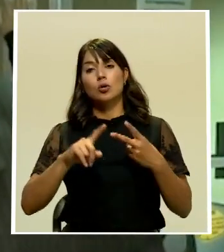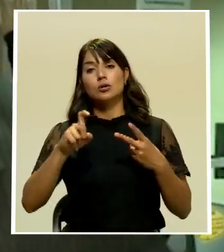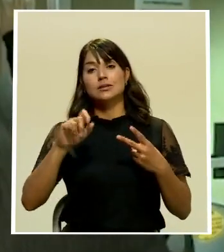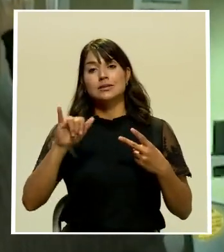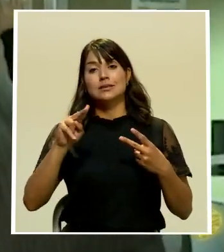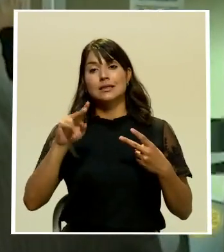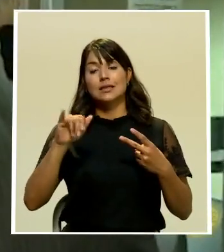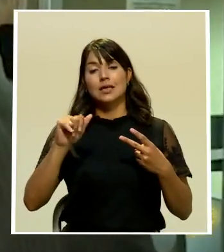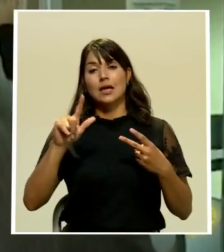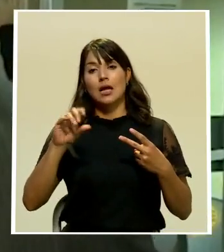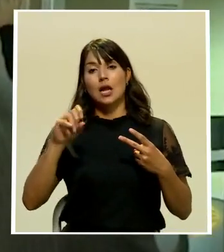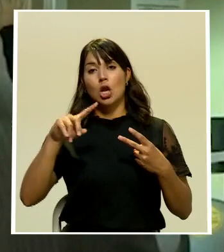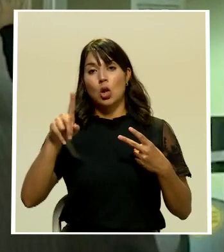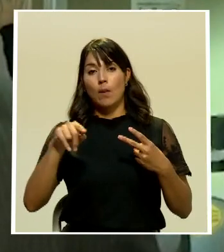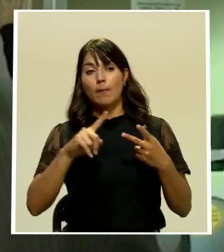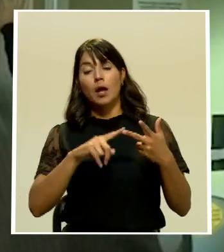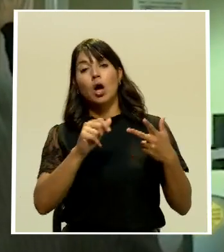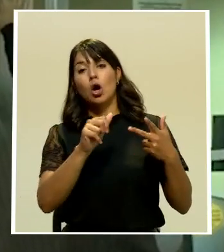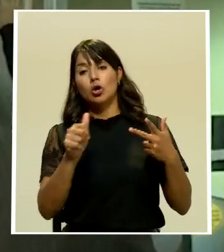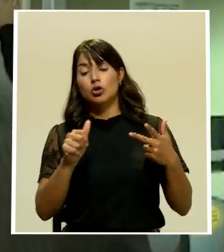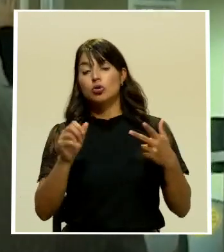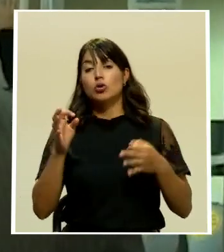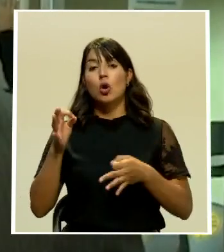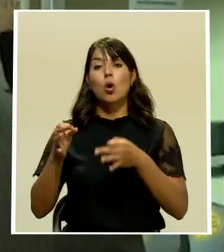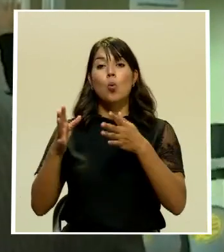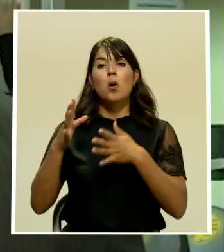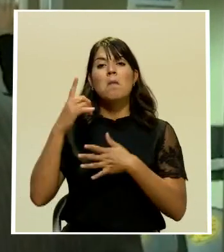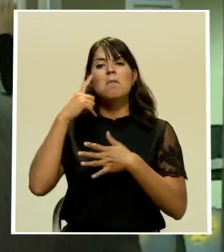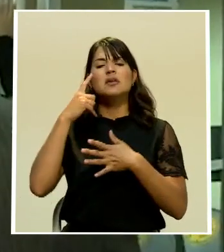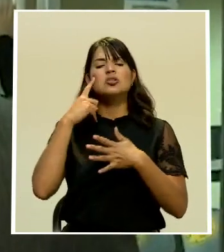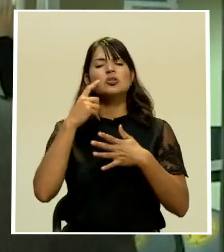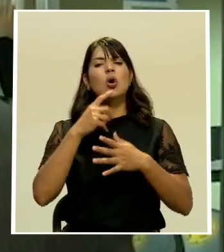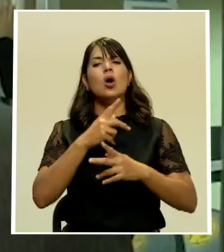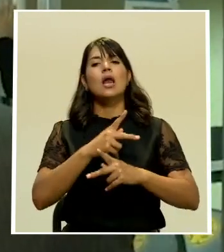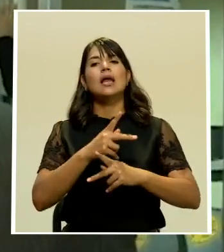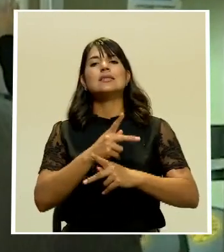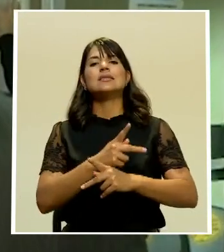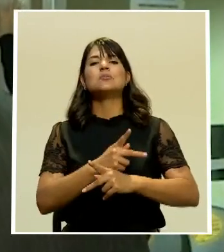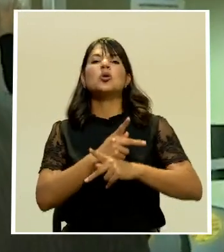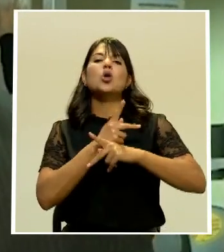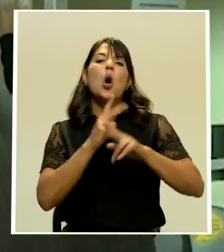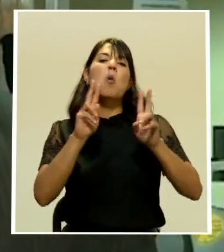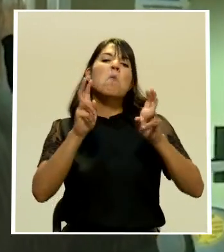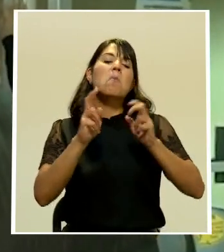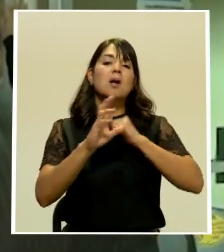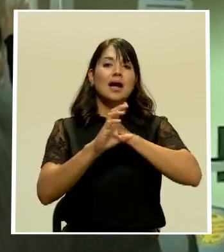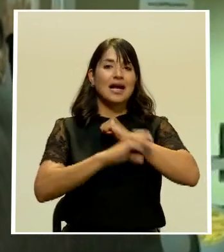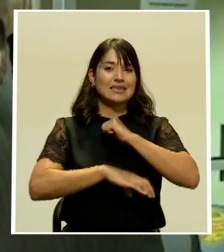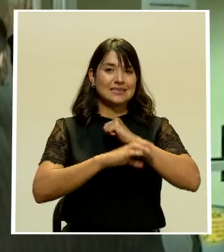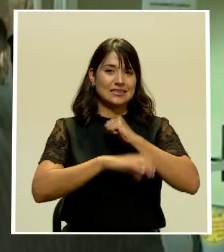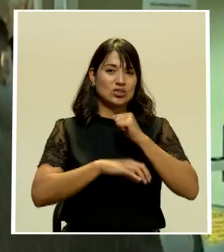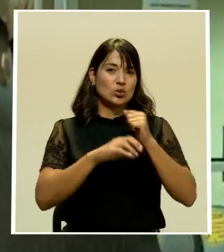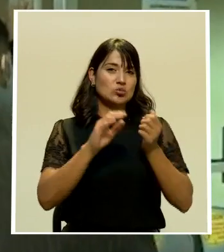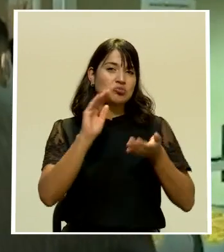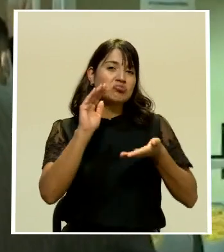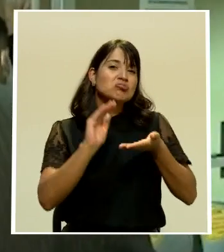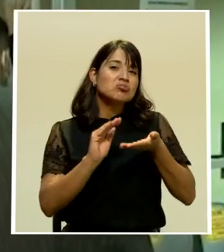el juez consideró que las medidas cautelares que se estaban solicitando este no